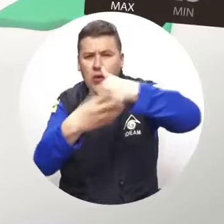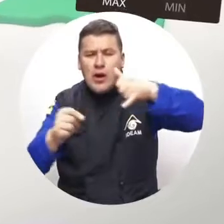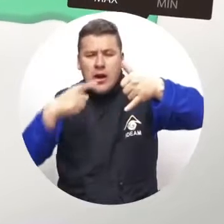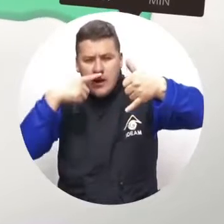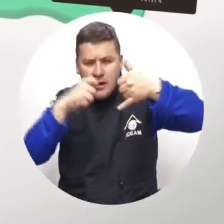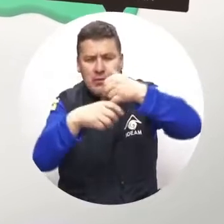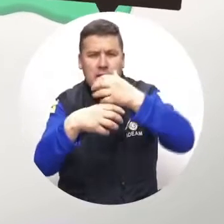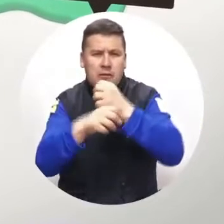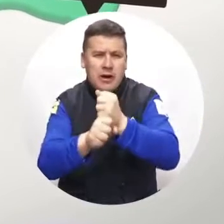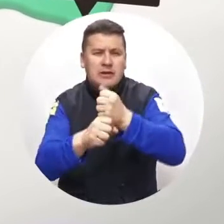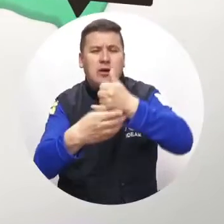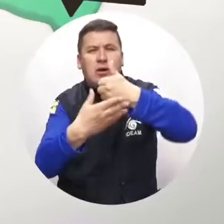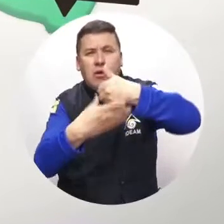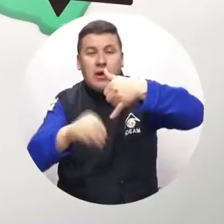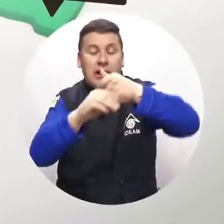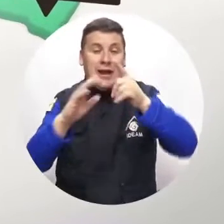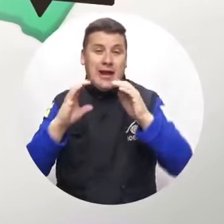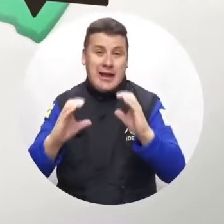Chocón.